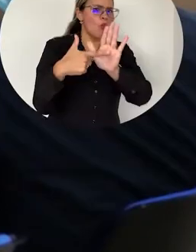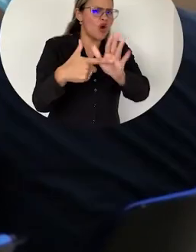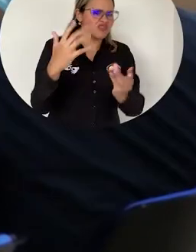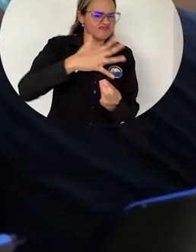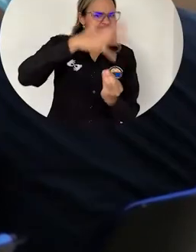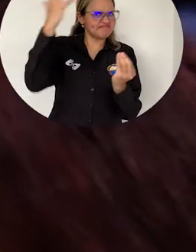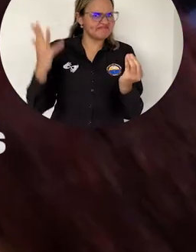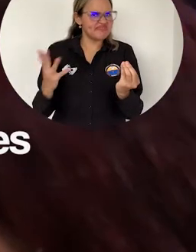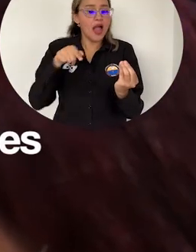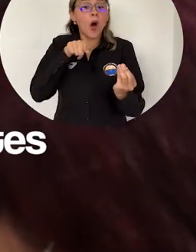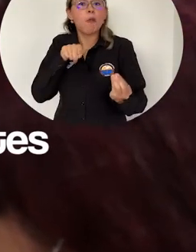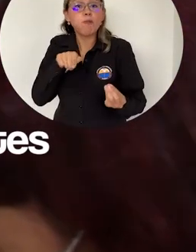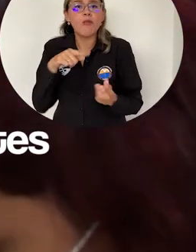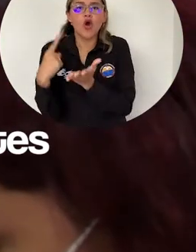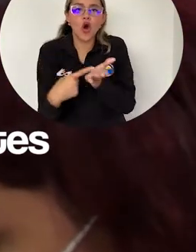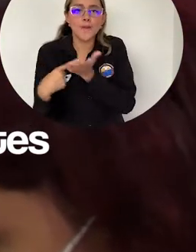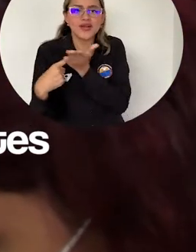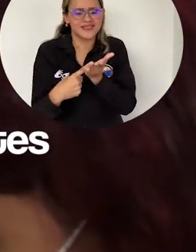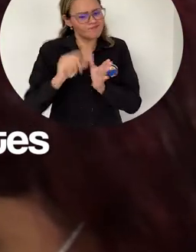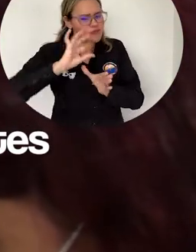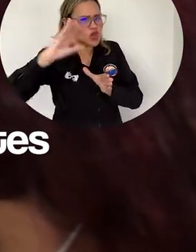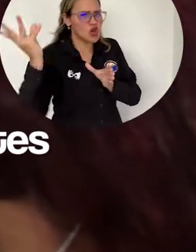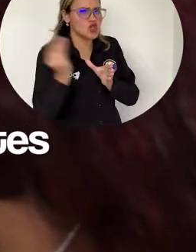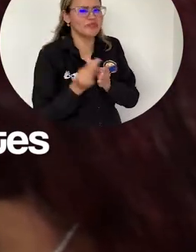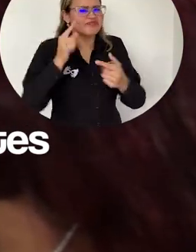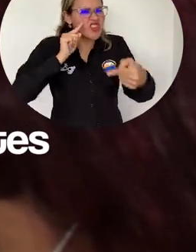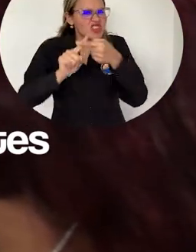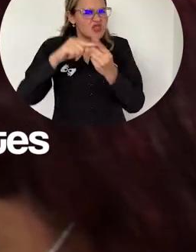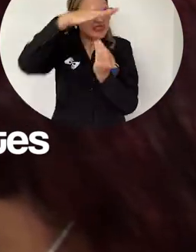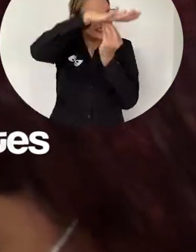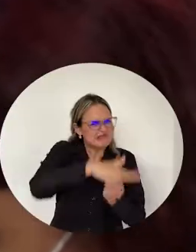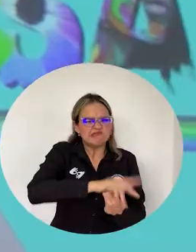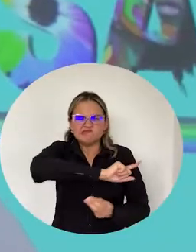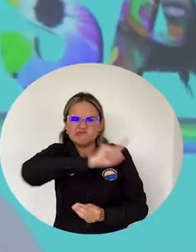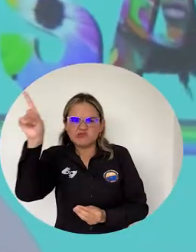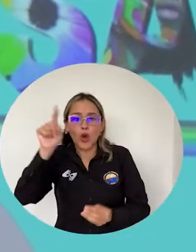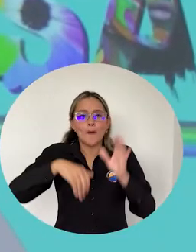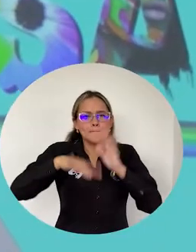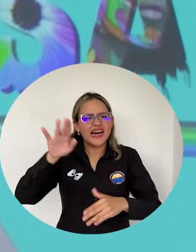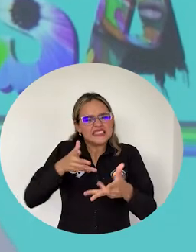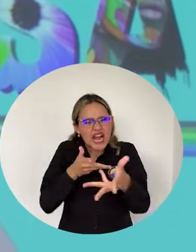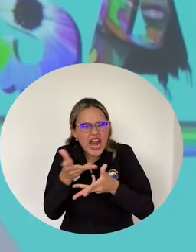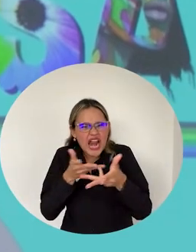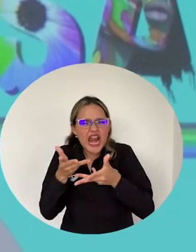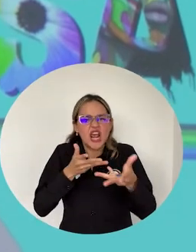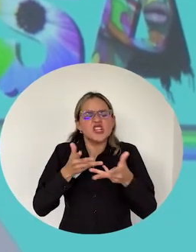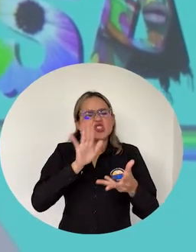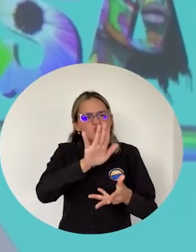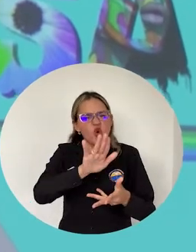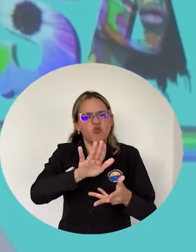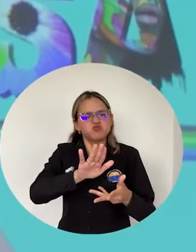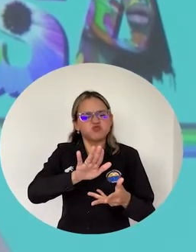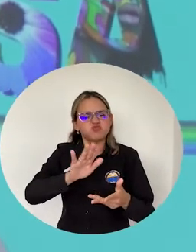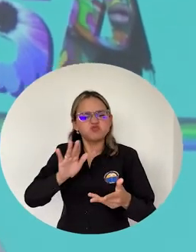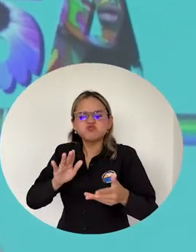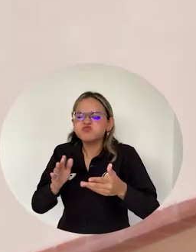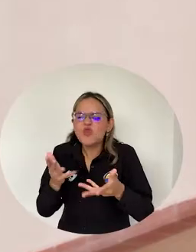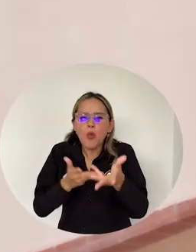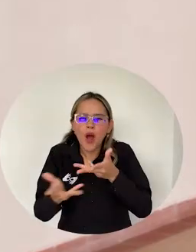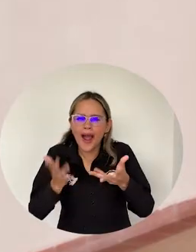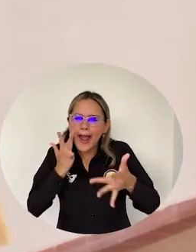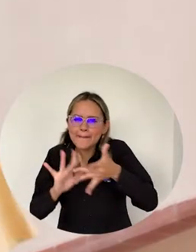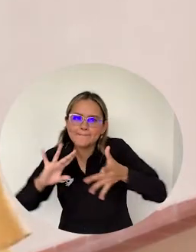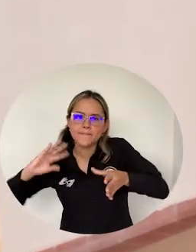conversatorio Incluyéndote Transformando realidades Previniendo la discriminación Y promoviendo los entornos educativos incluyentes